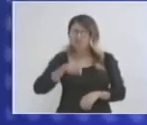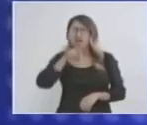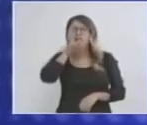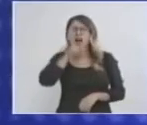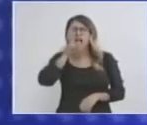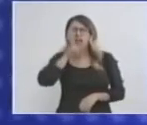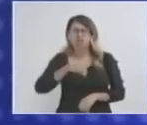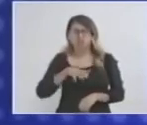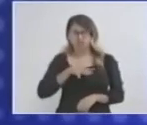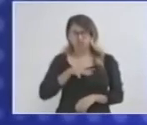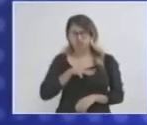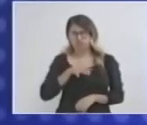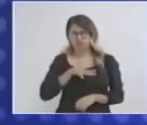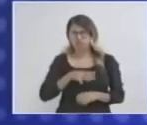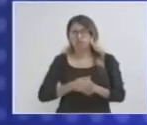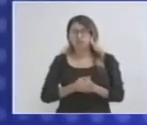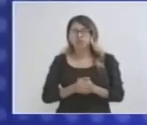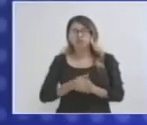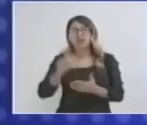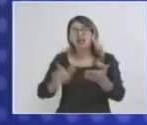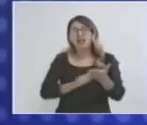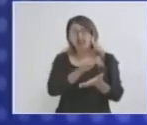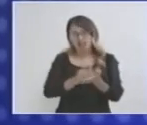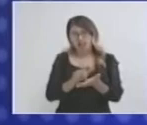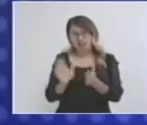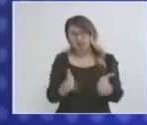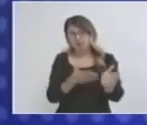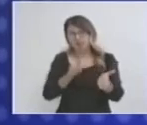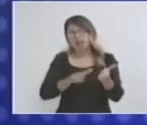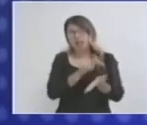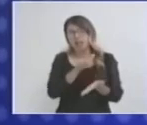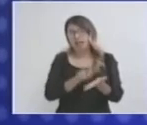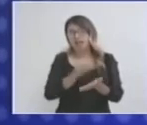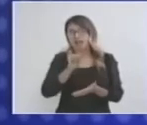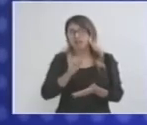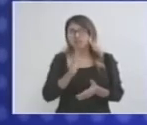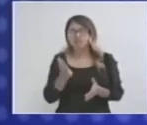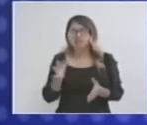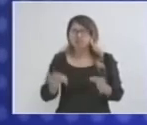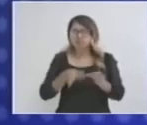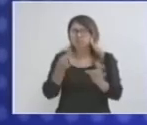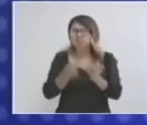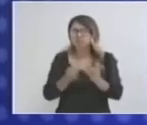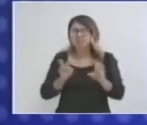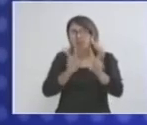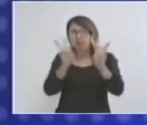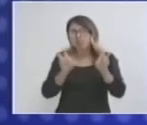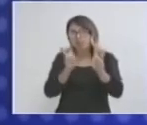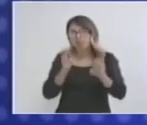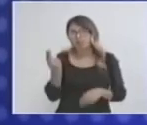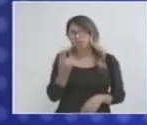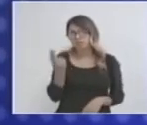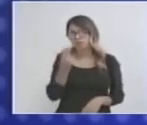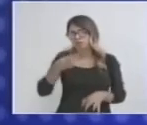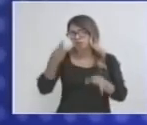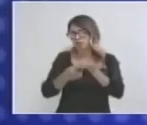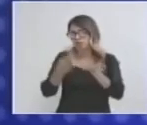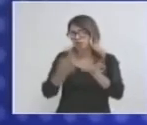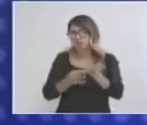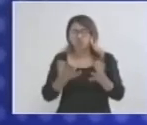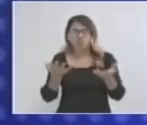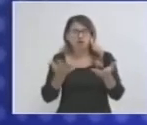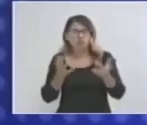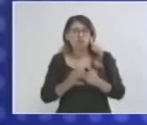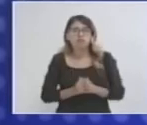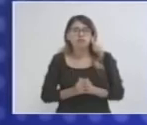mismo sentido. En cuestión de la legalidad, la ley sí se aplica, la ley obviamente es un tema que se cuida mucho, que se cumpla con la ley en todos sus